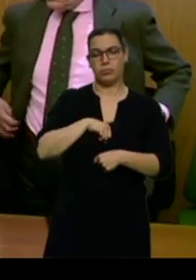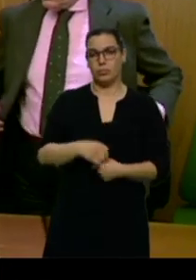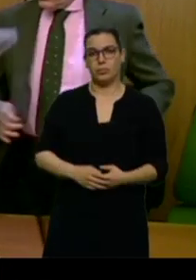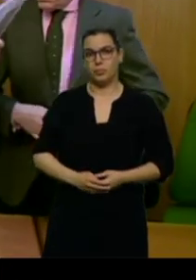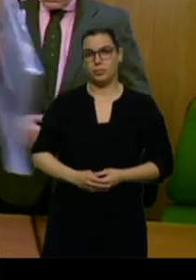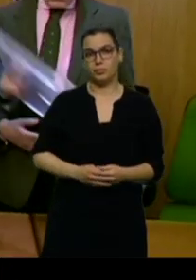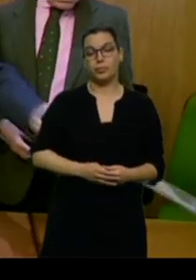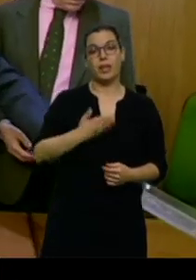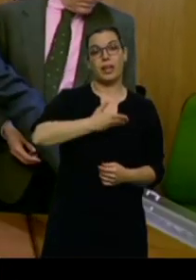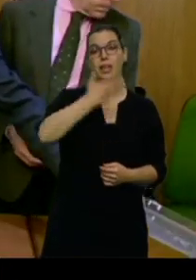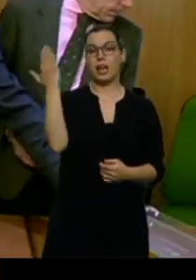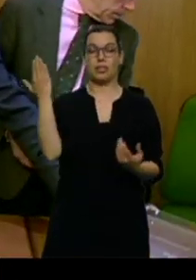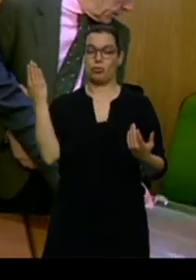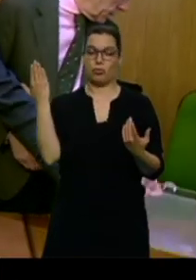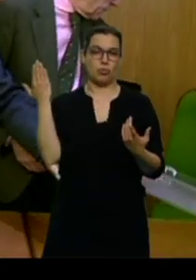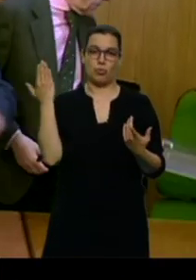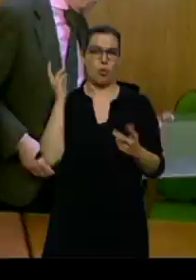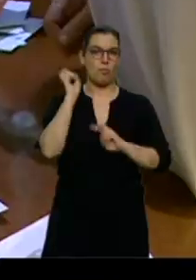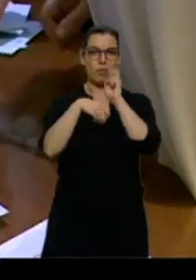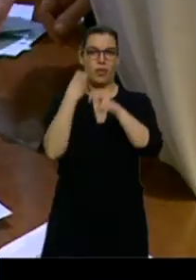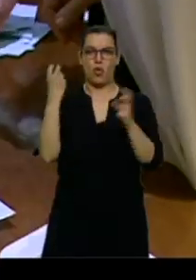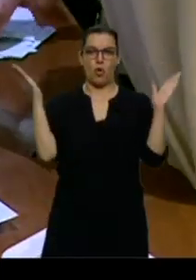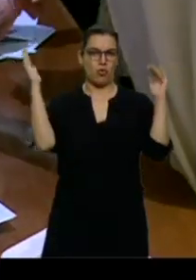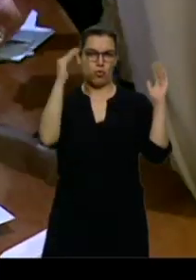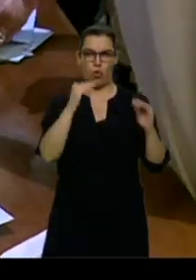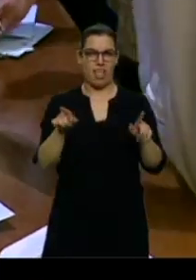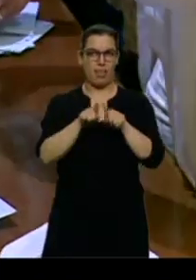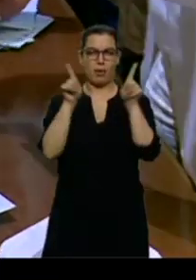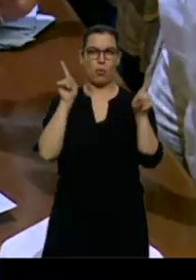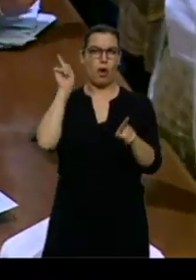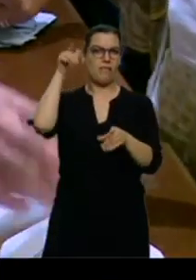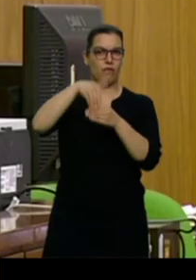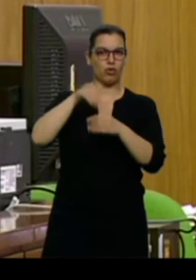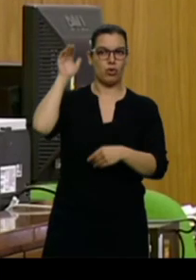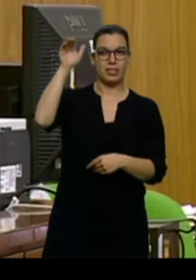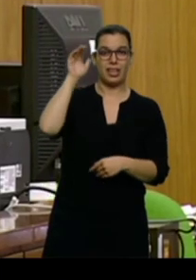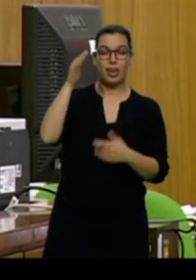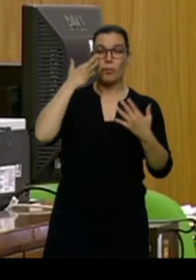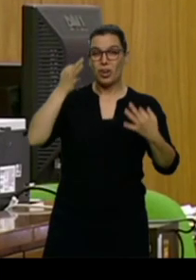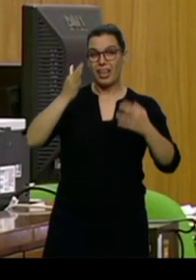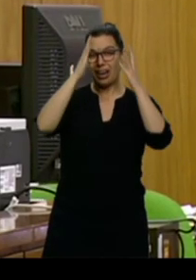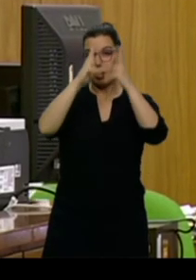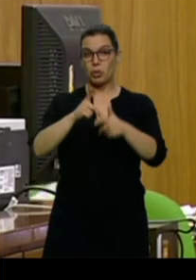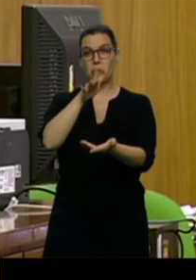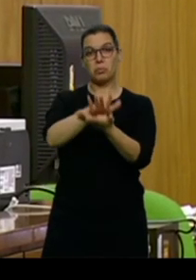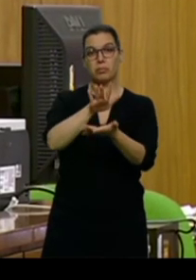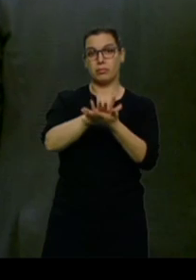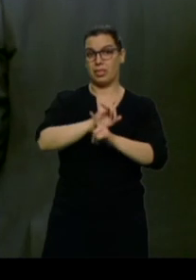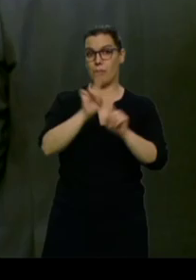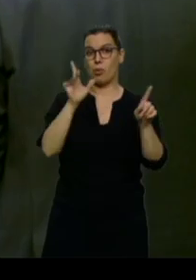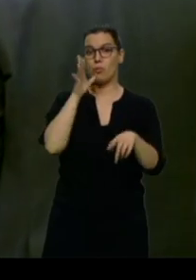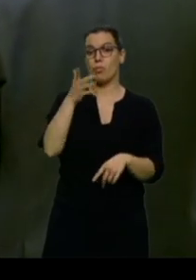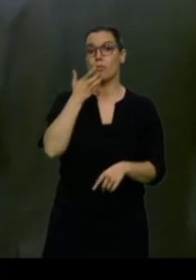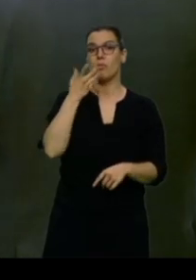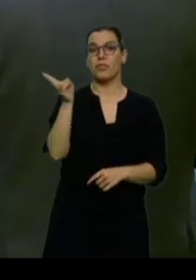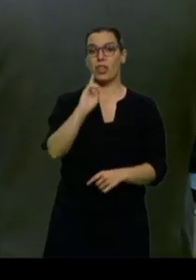resto no había posibilidad de modificaciones por el voto cera, pero el recuento tampoco ha sido todo lo relajado que se esperaba. En Valladolid, por ejemplo, el sistema